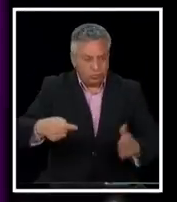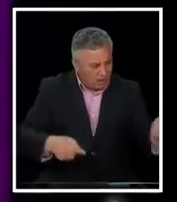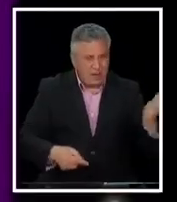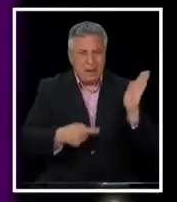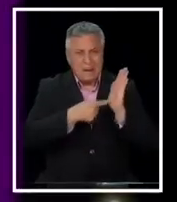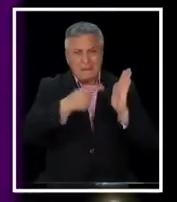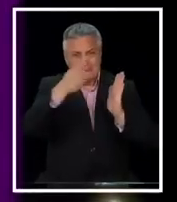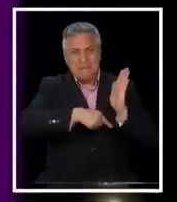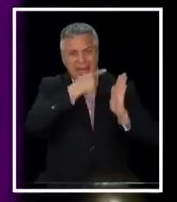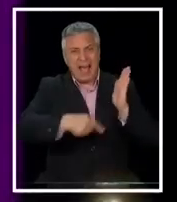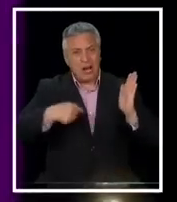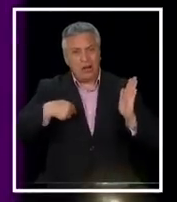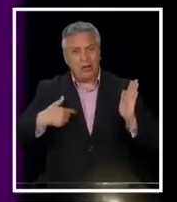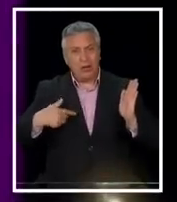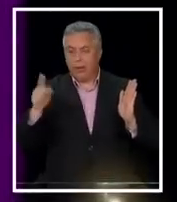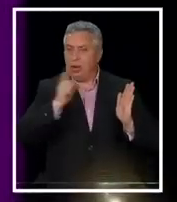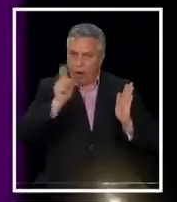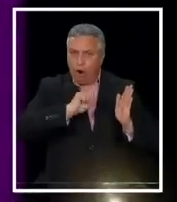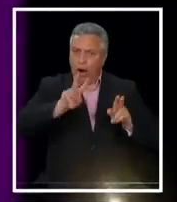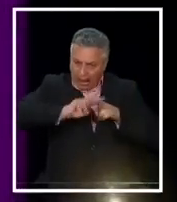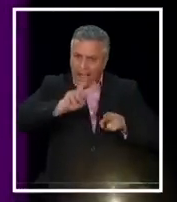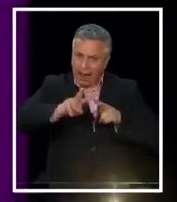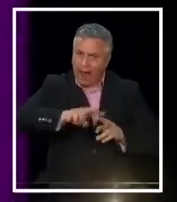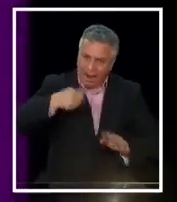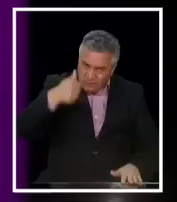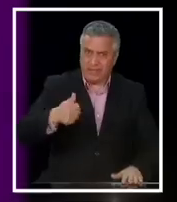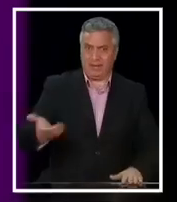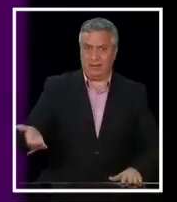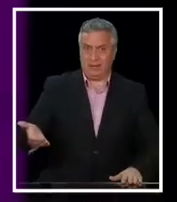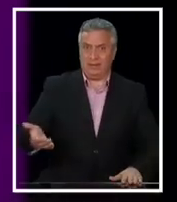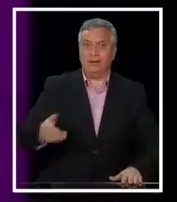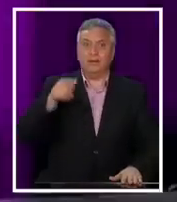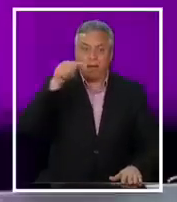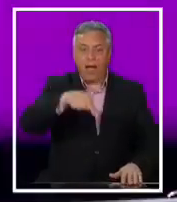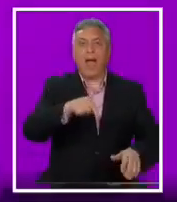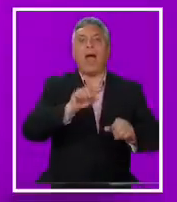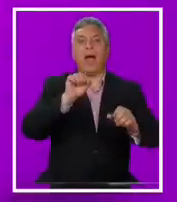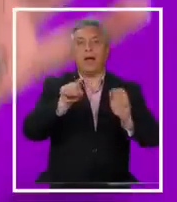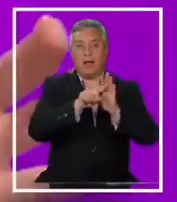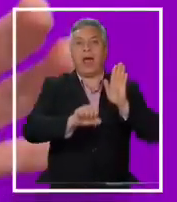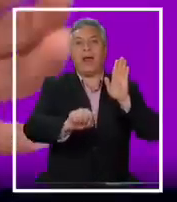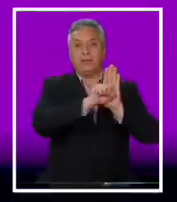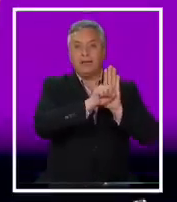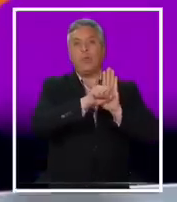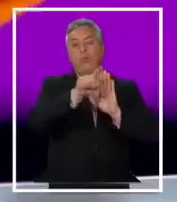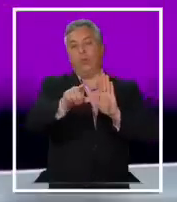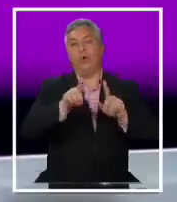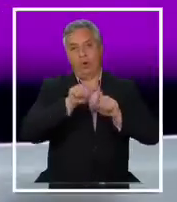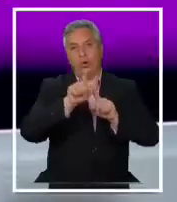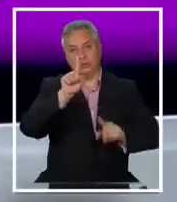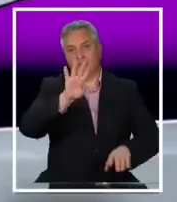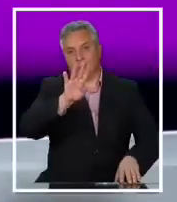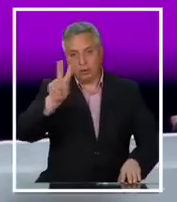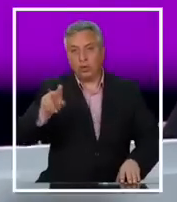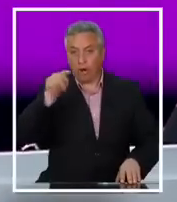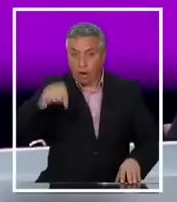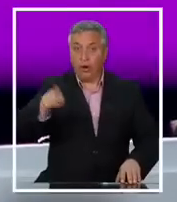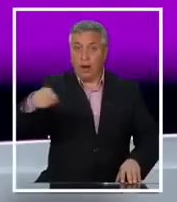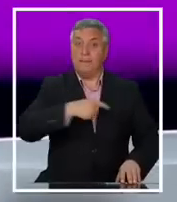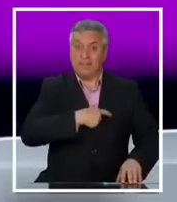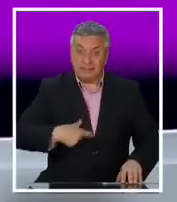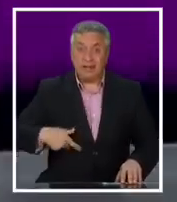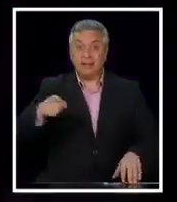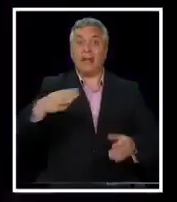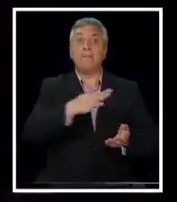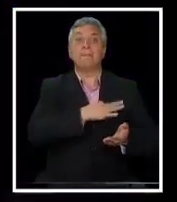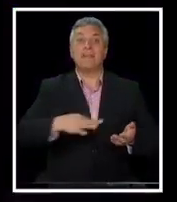Hagámoslo bien. Nuestra apuesta, y por eso la modificación al artículo 142, es que hay un nuevo proceso, hoy día lo recoge el presidente, el ministro